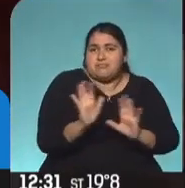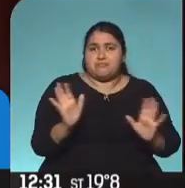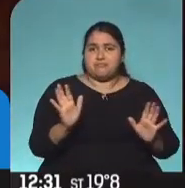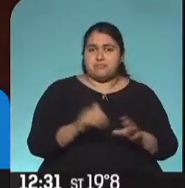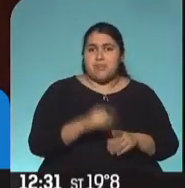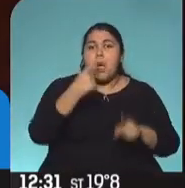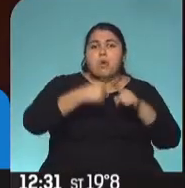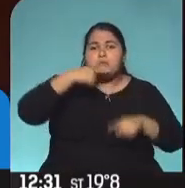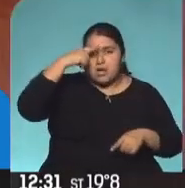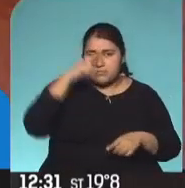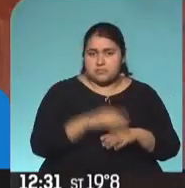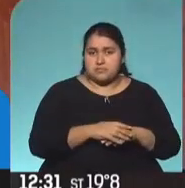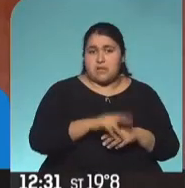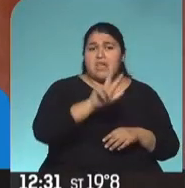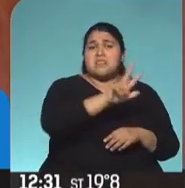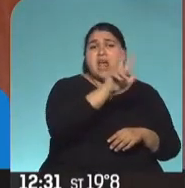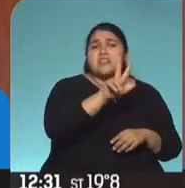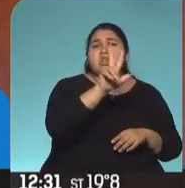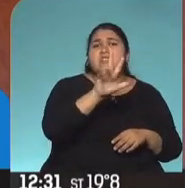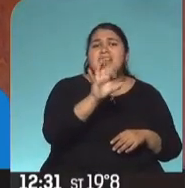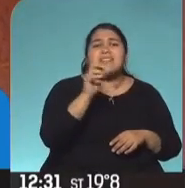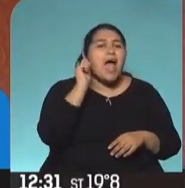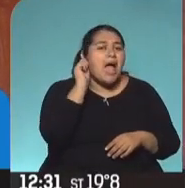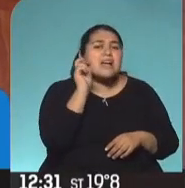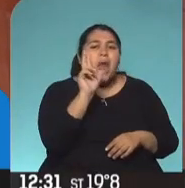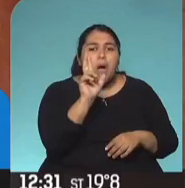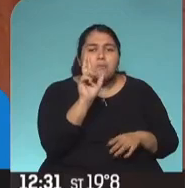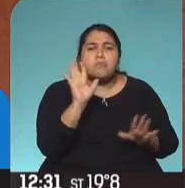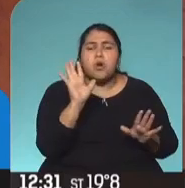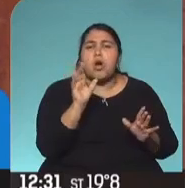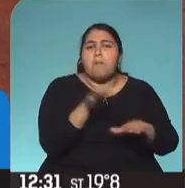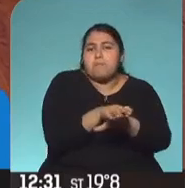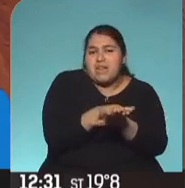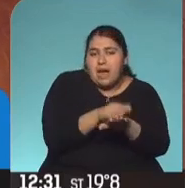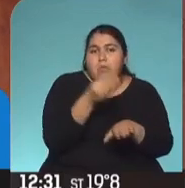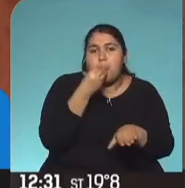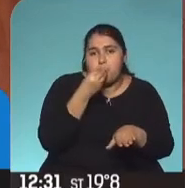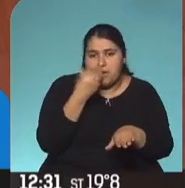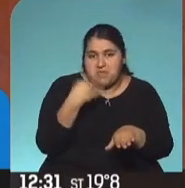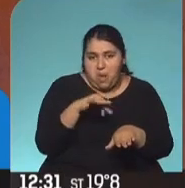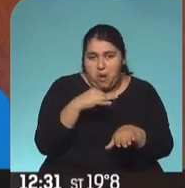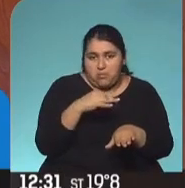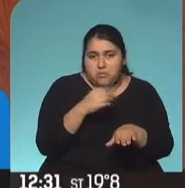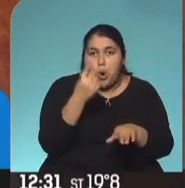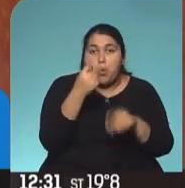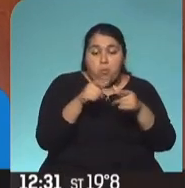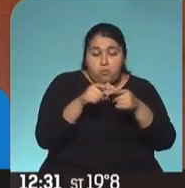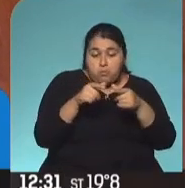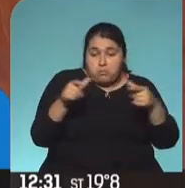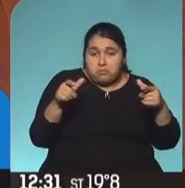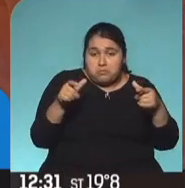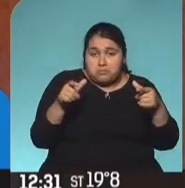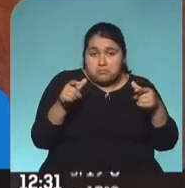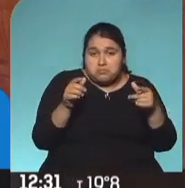Por ejemplo, 330 gramos de pescado. 330 gramos de pescado por mes es un filet de merluza